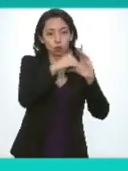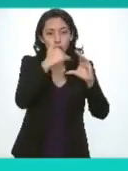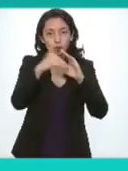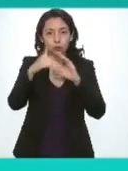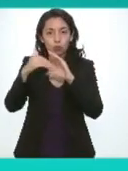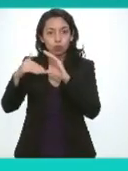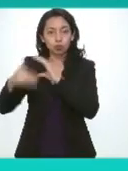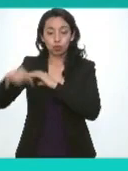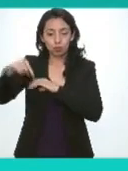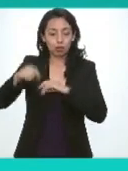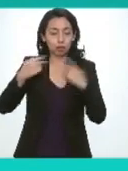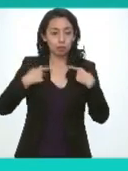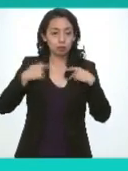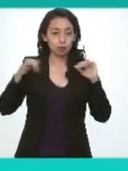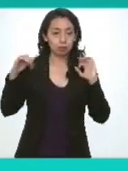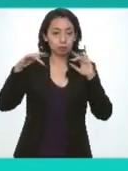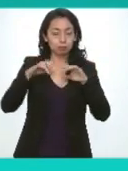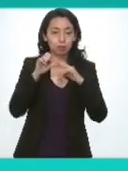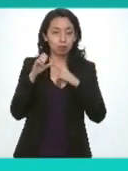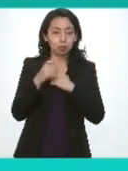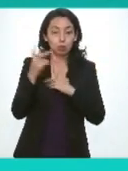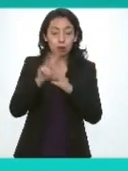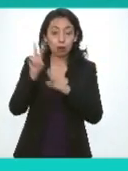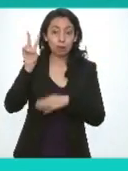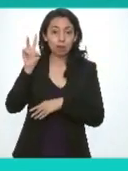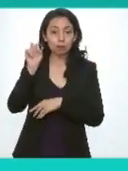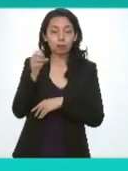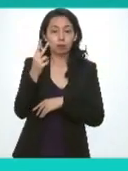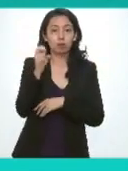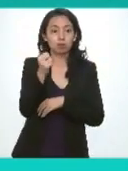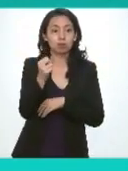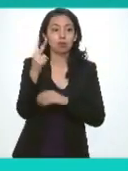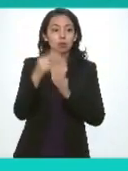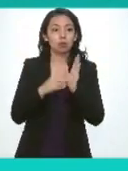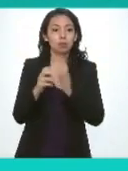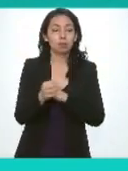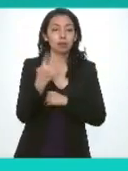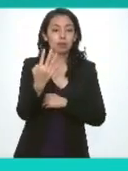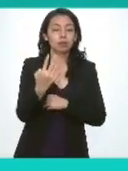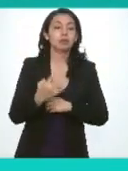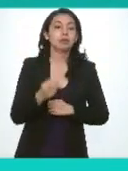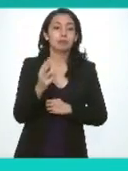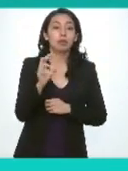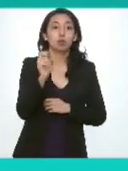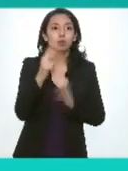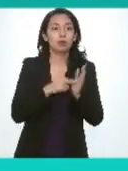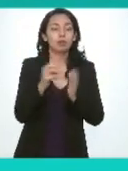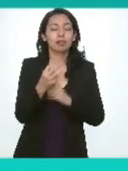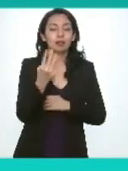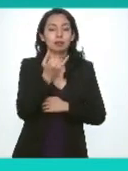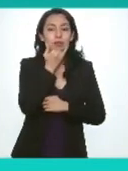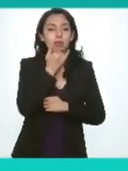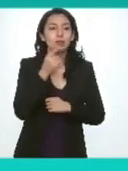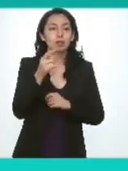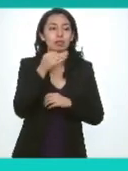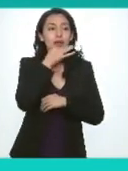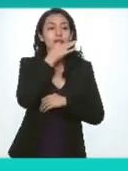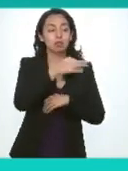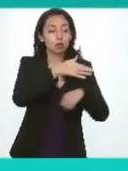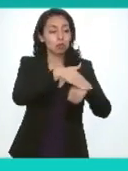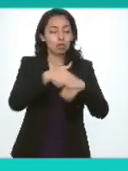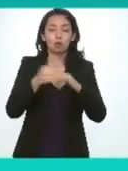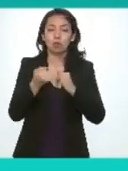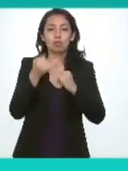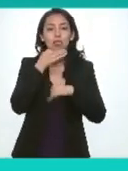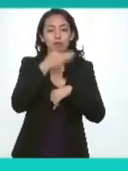Integrantes De este Consejo Nacional El pasado Viernes Veintidós De septiembre Del dos mil Veintitrés Se les notificó En conjunto Con la